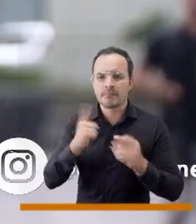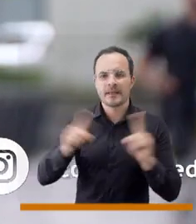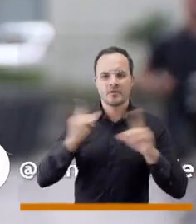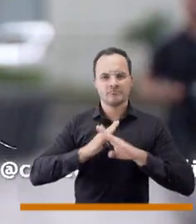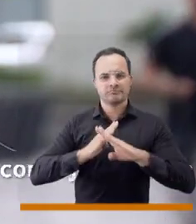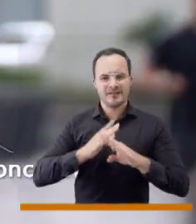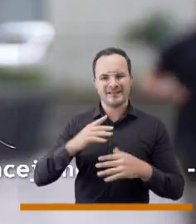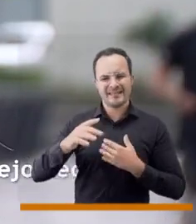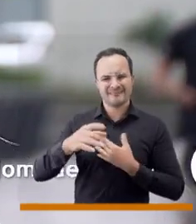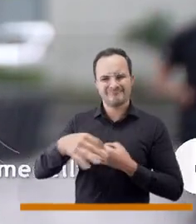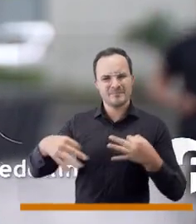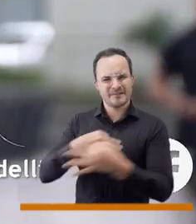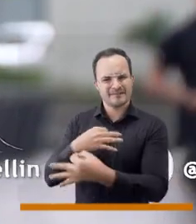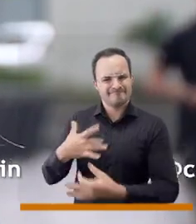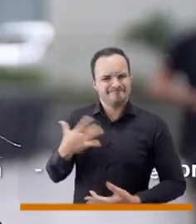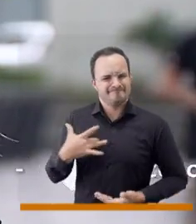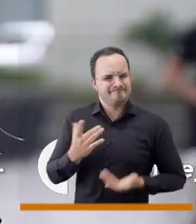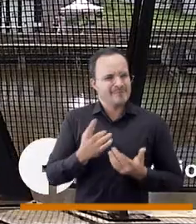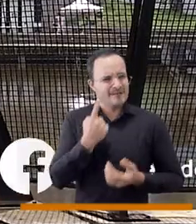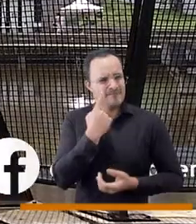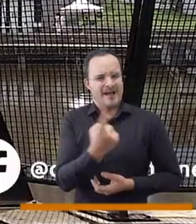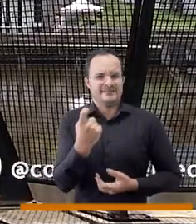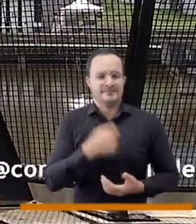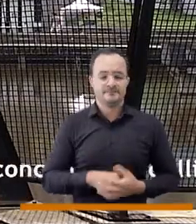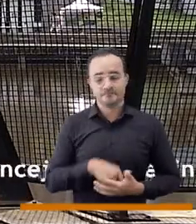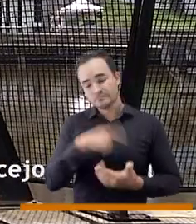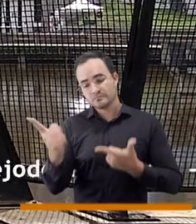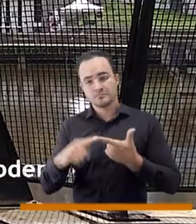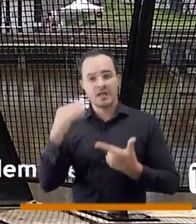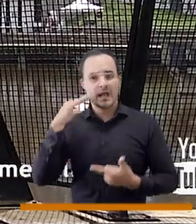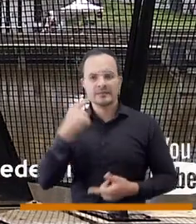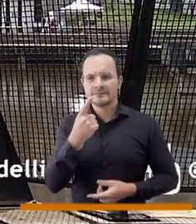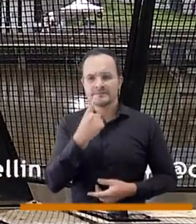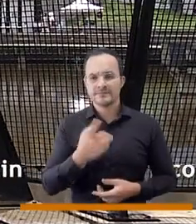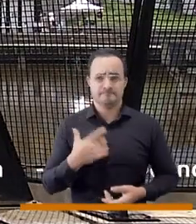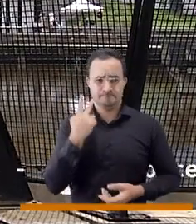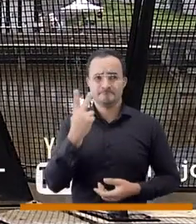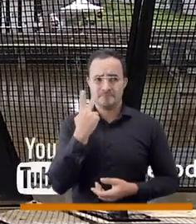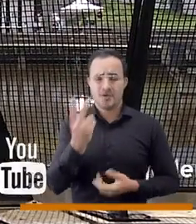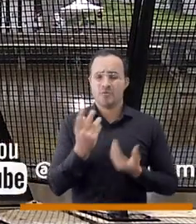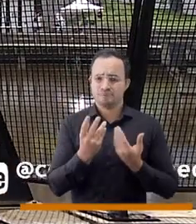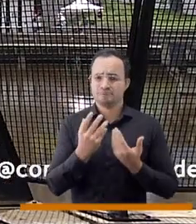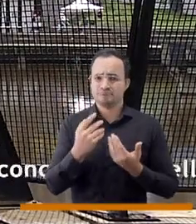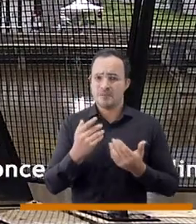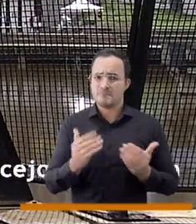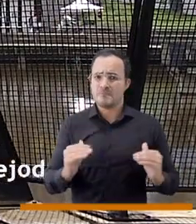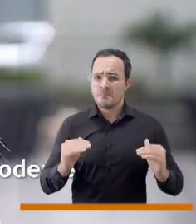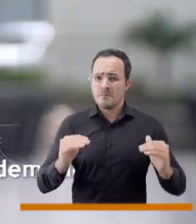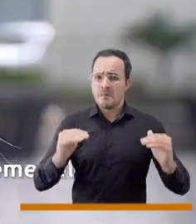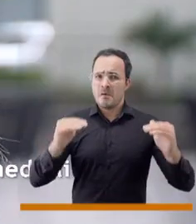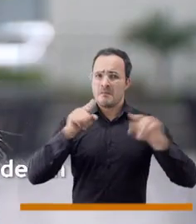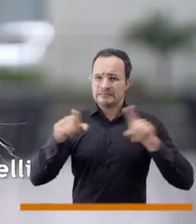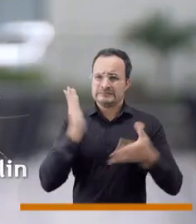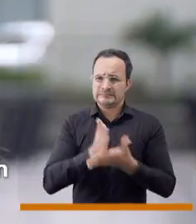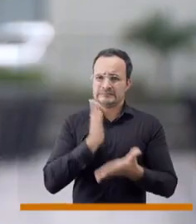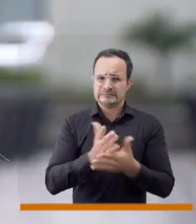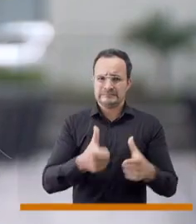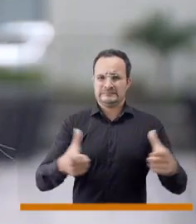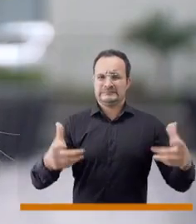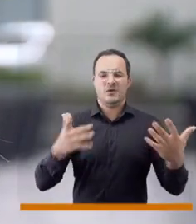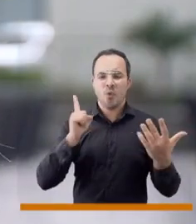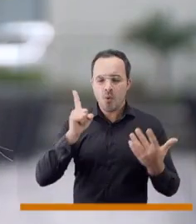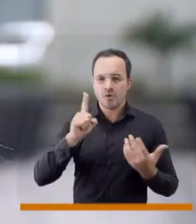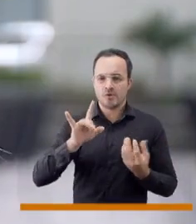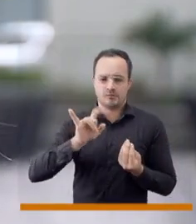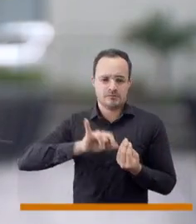inmediatista y poco empático a la situación del otro. Arroba Laura Royave dice, creo que sí es un fenómeno que va en aumento por muchas